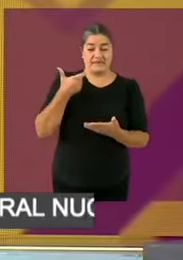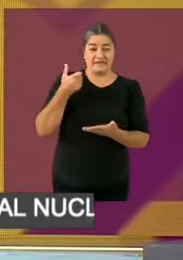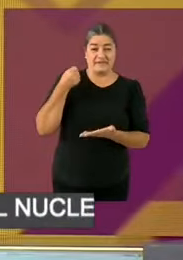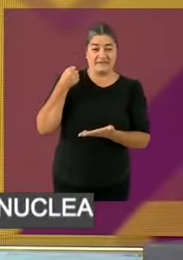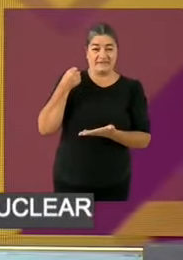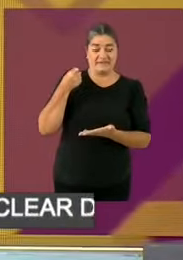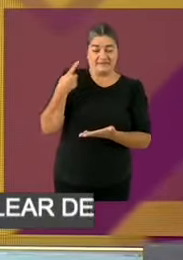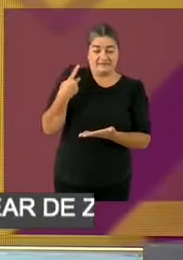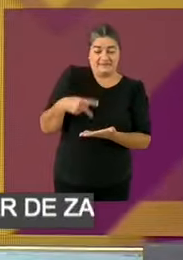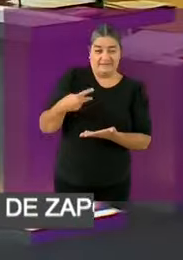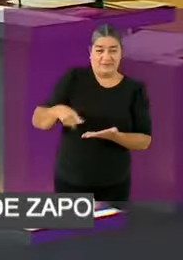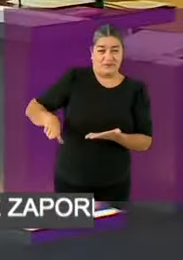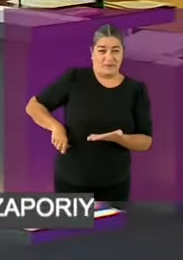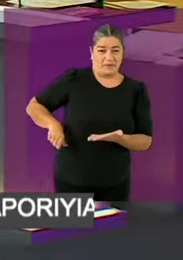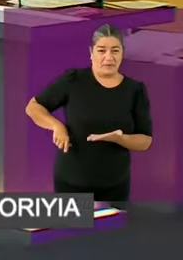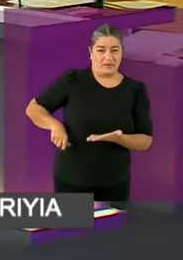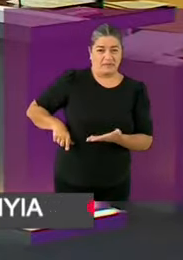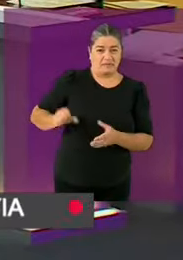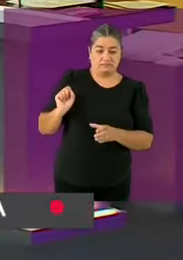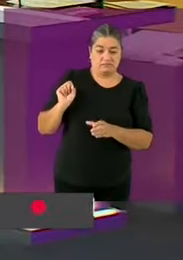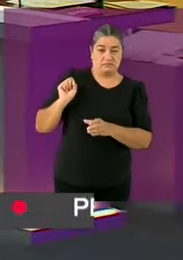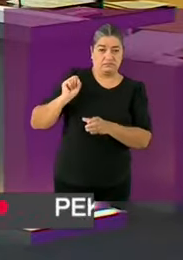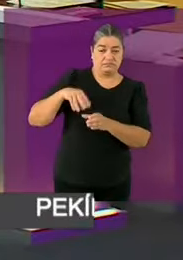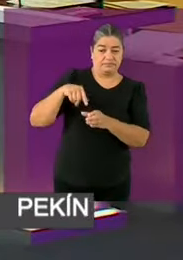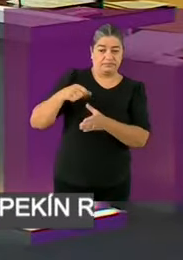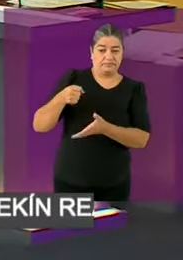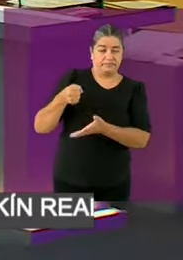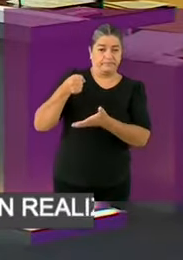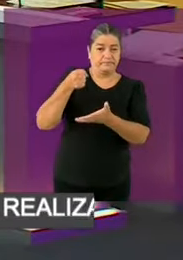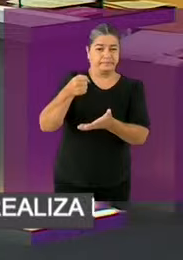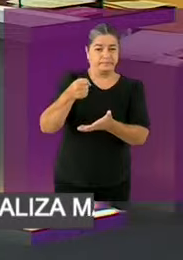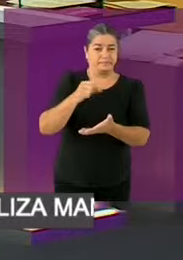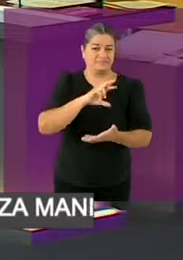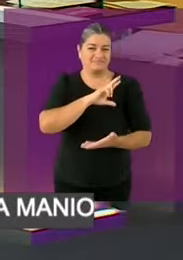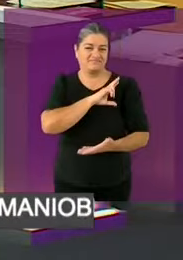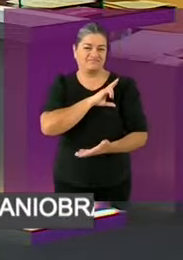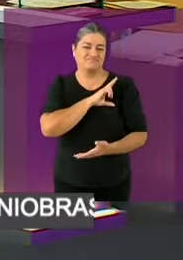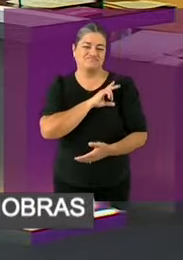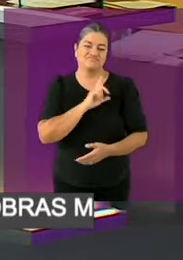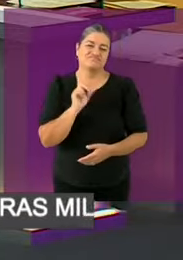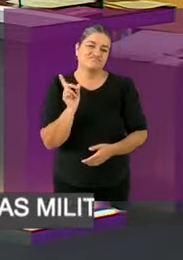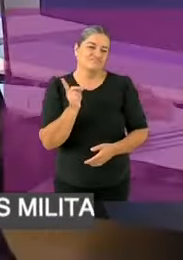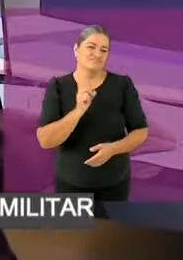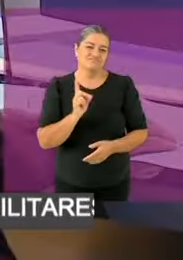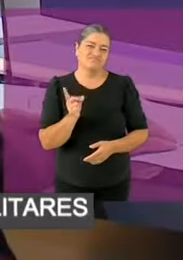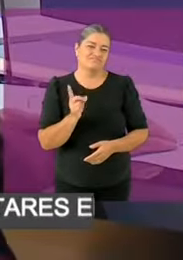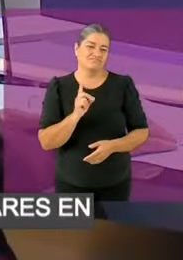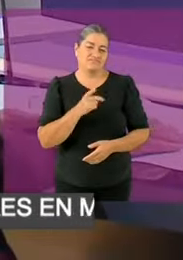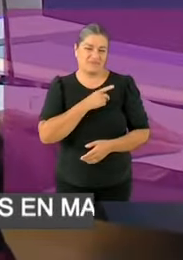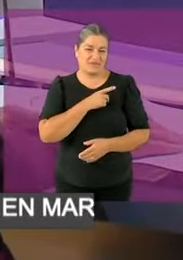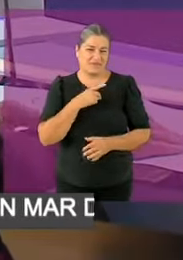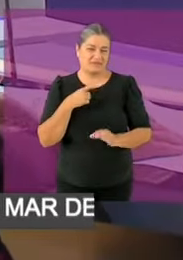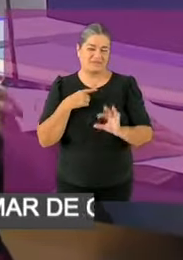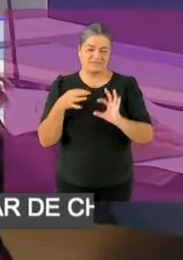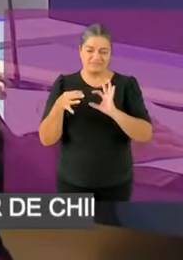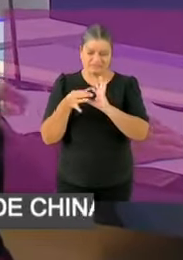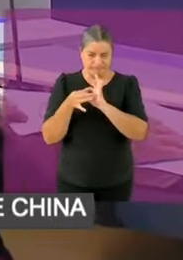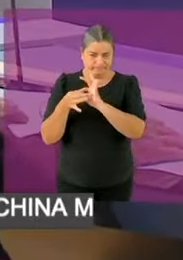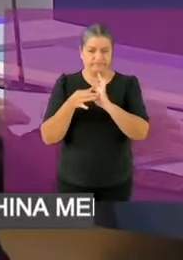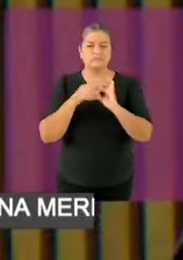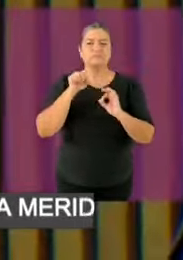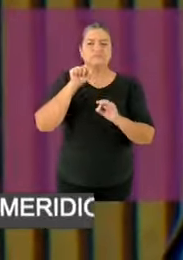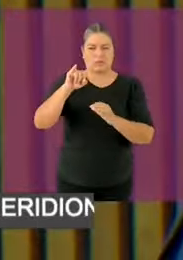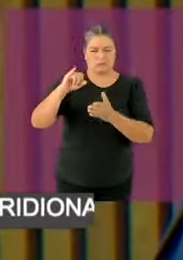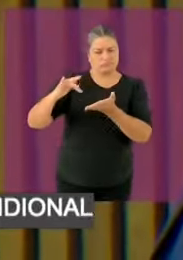funcionado nunca. Tiene que haber colaboración, pero no es invertir lo público en lo privado, porque eso ya demostró que tiene una enorme